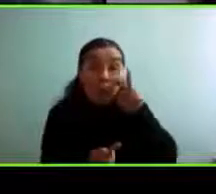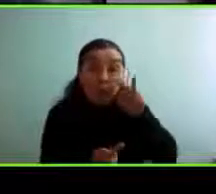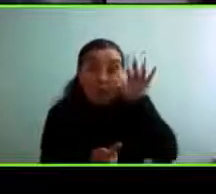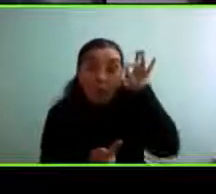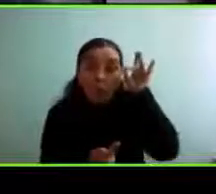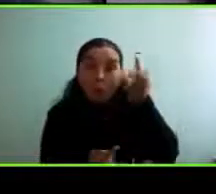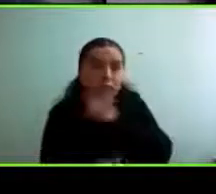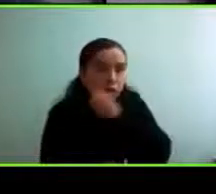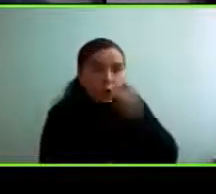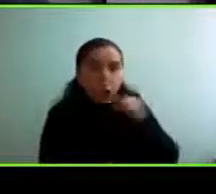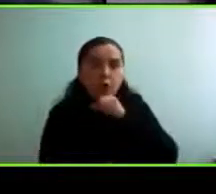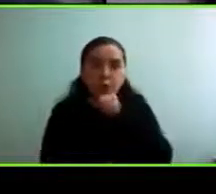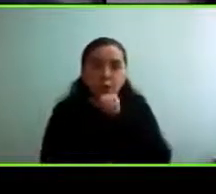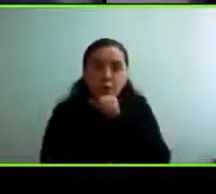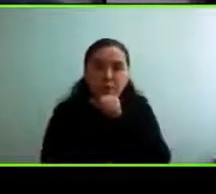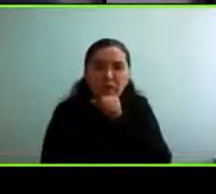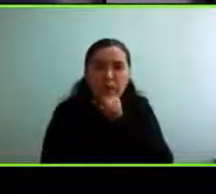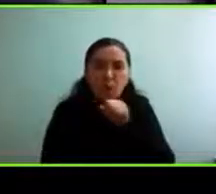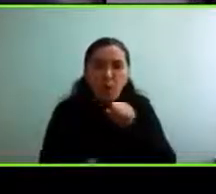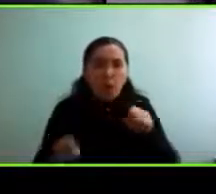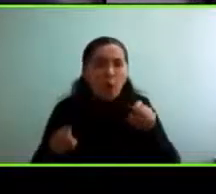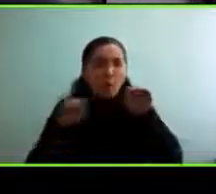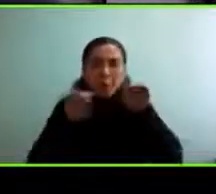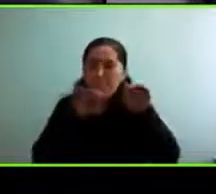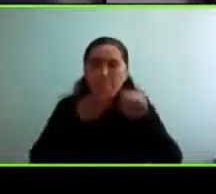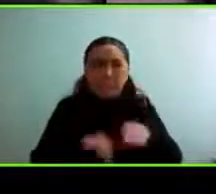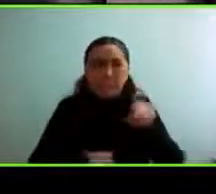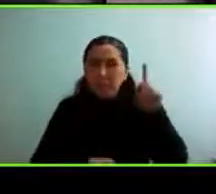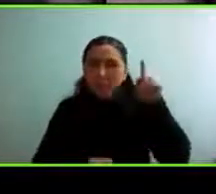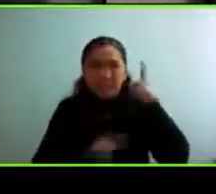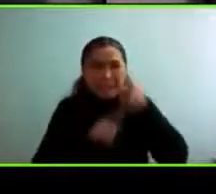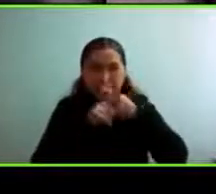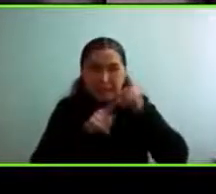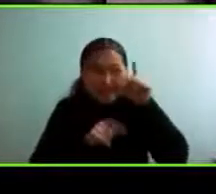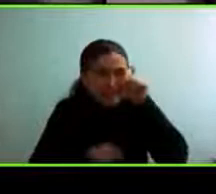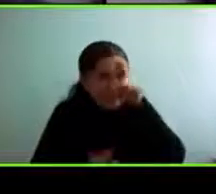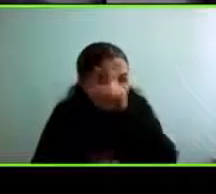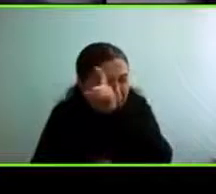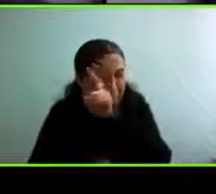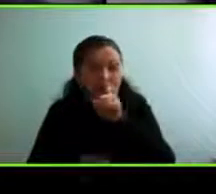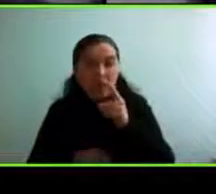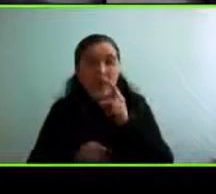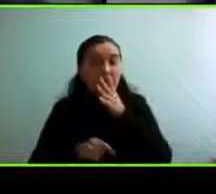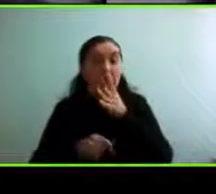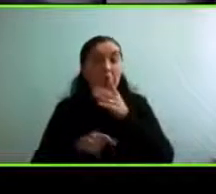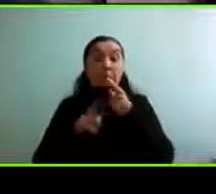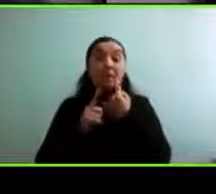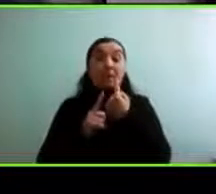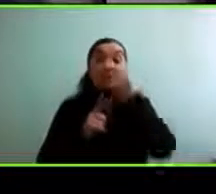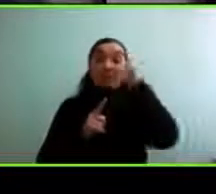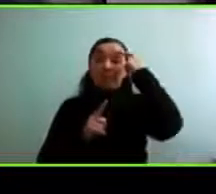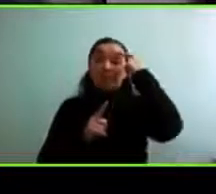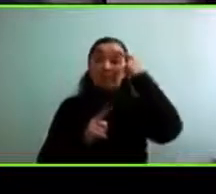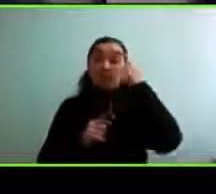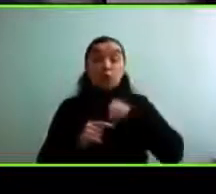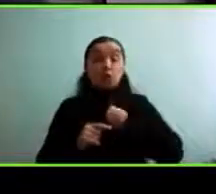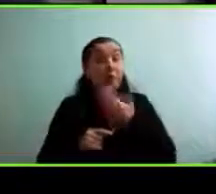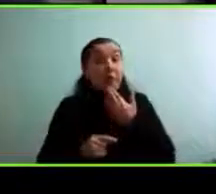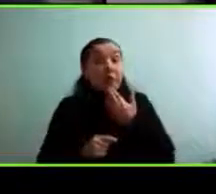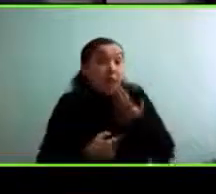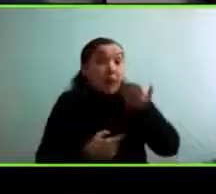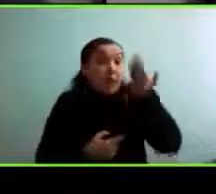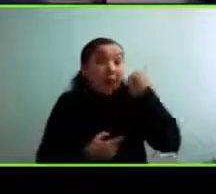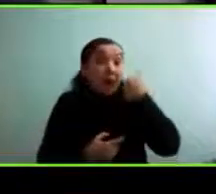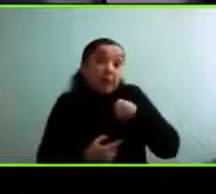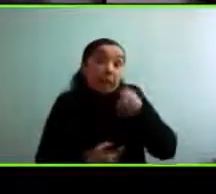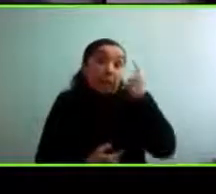personas mayores tienen las mismas dificultades porque en general lo que piensan los estudiantes y lo que yo también pensé cuando entré a esas